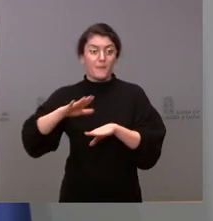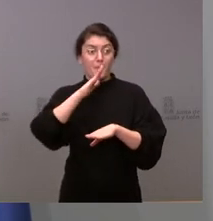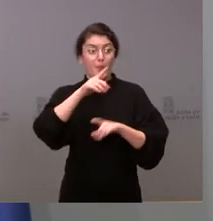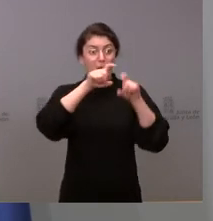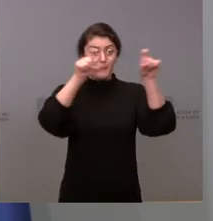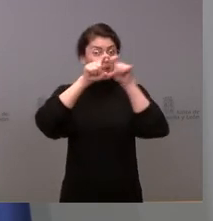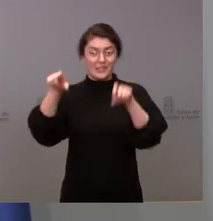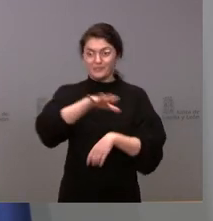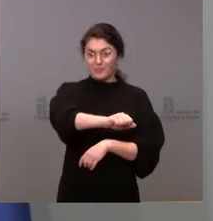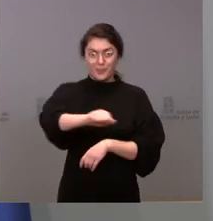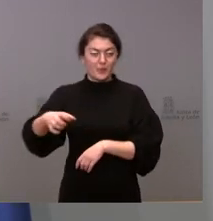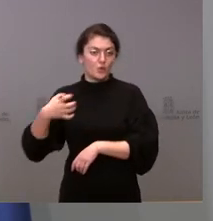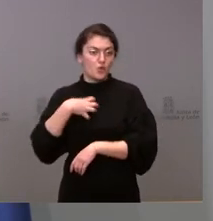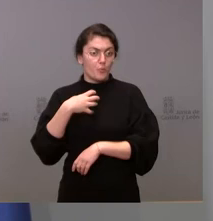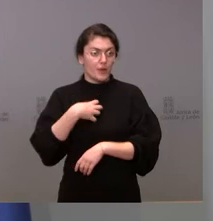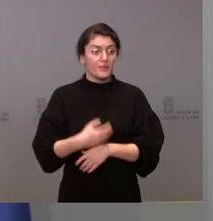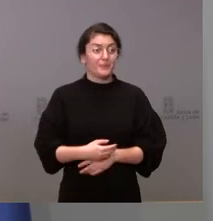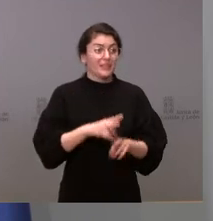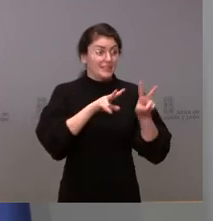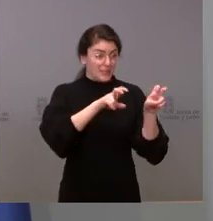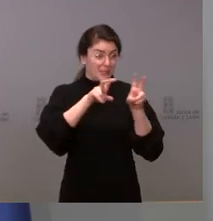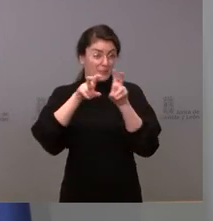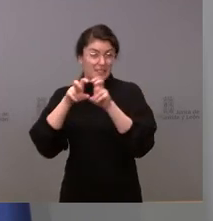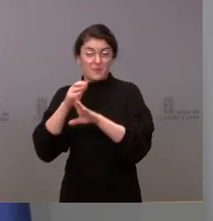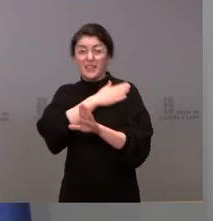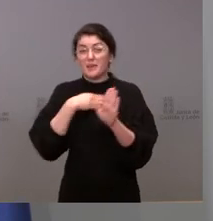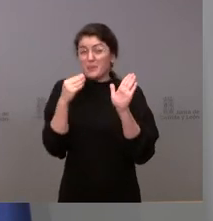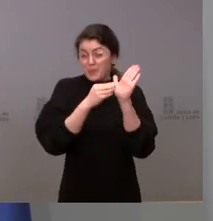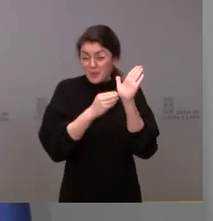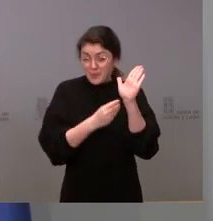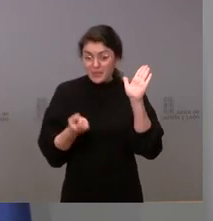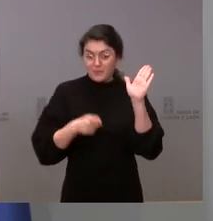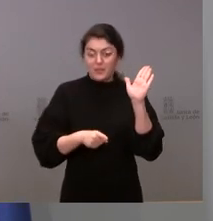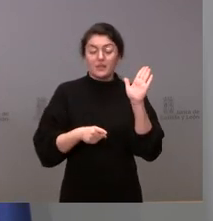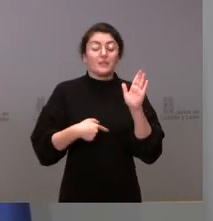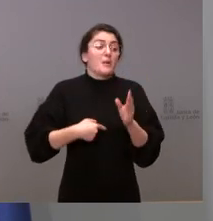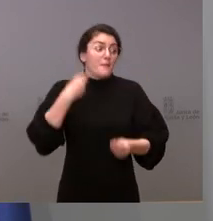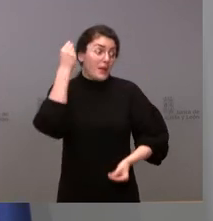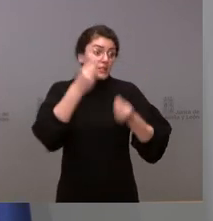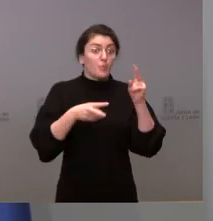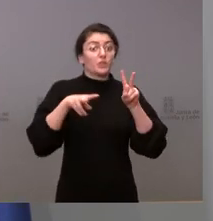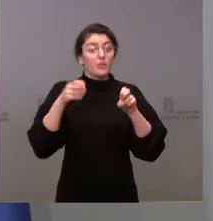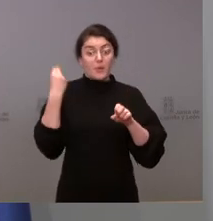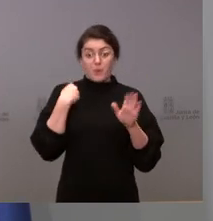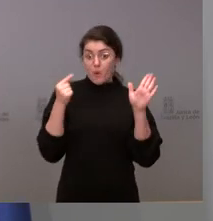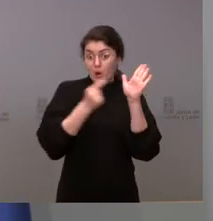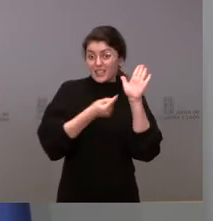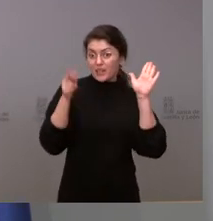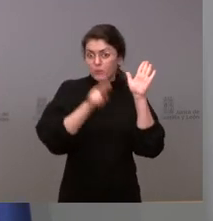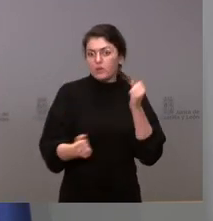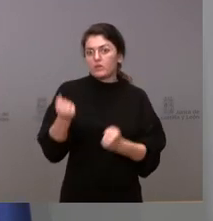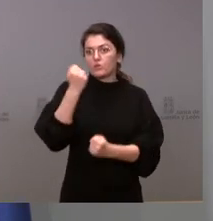asuntos de los que nosotros queríamos haber hablado. Entendemos que en este punto de recuperación económica podremos hablar de ellos pero no hay como tal